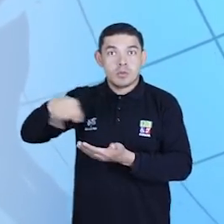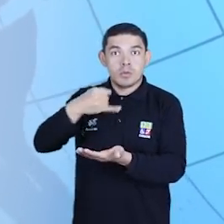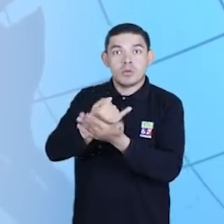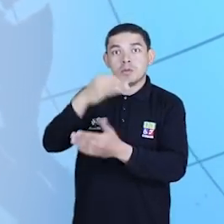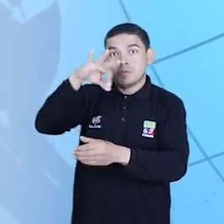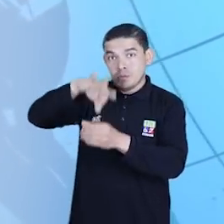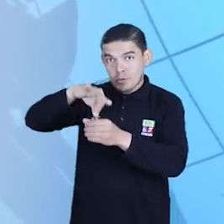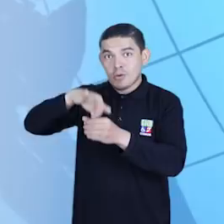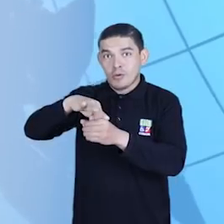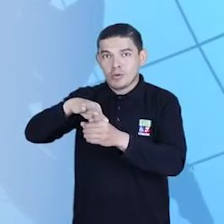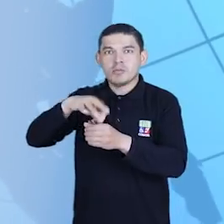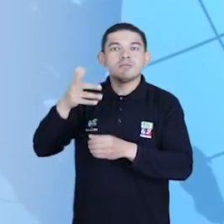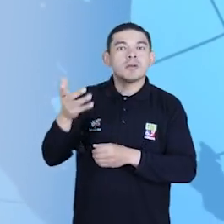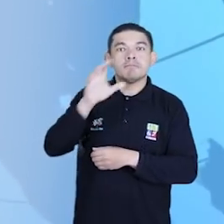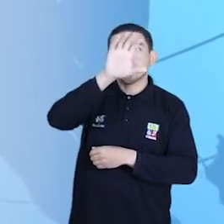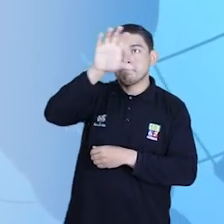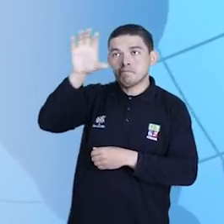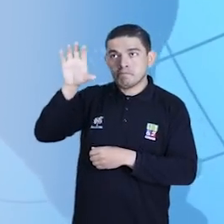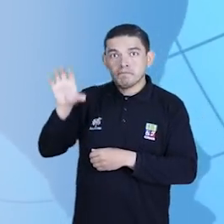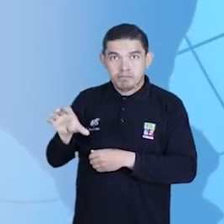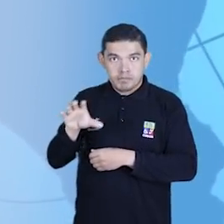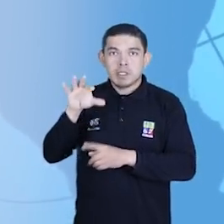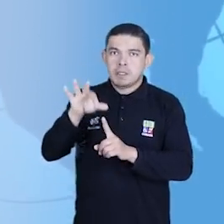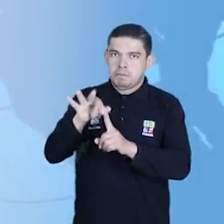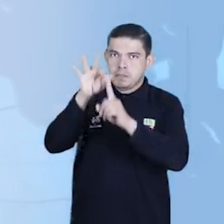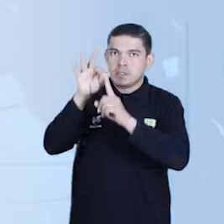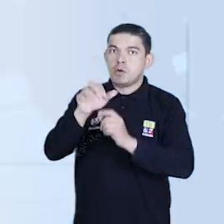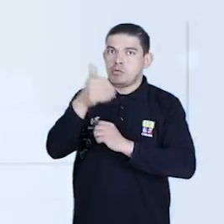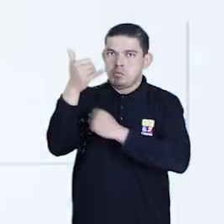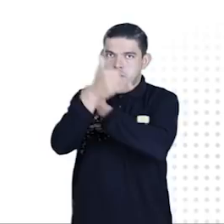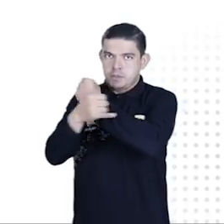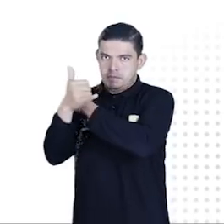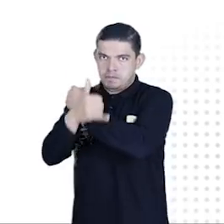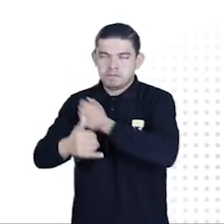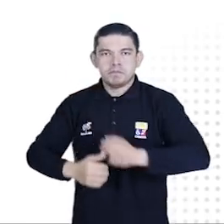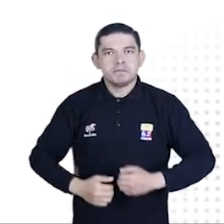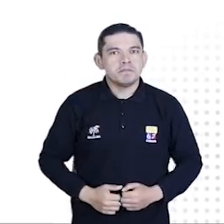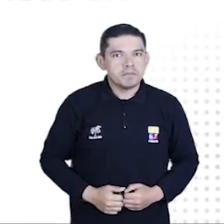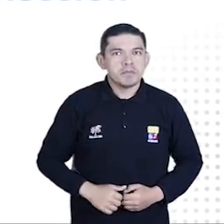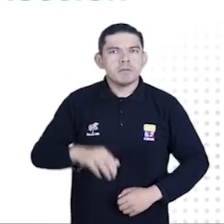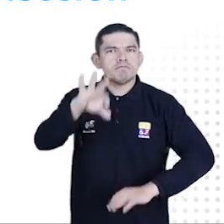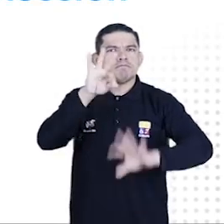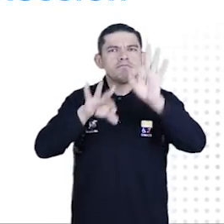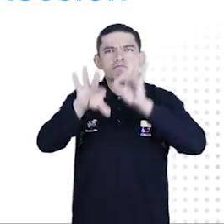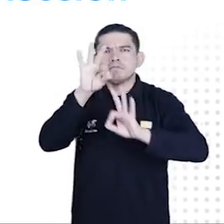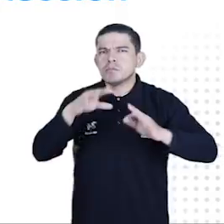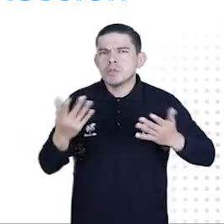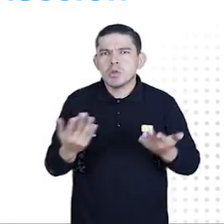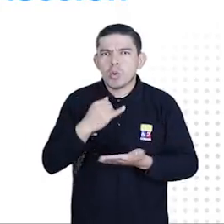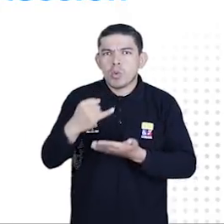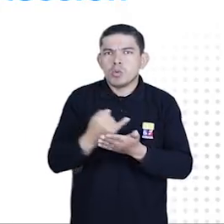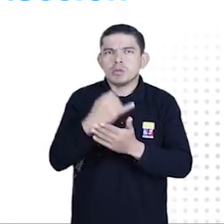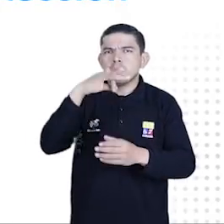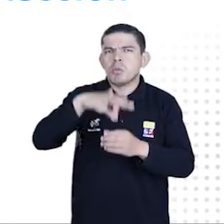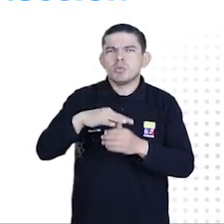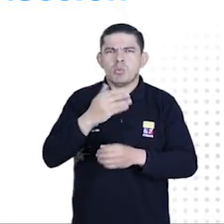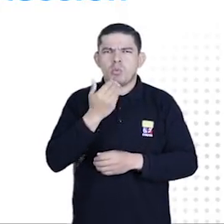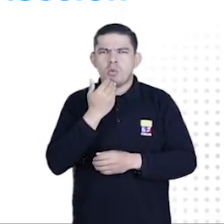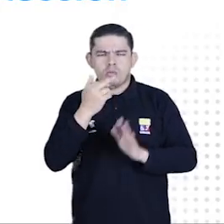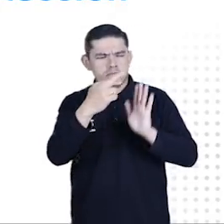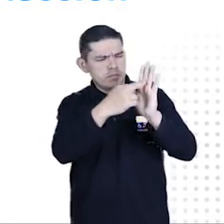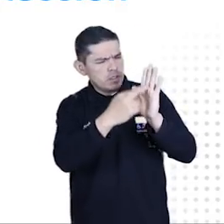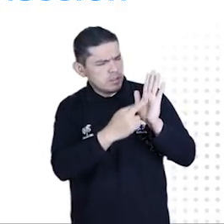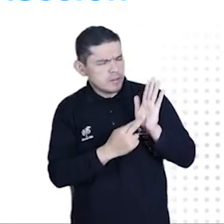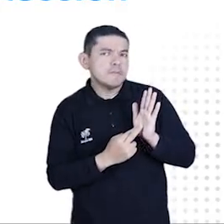receptoras del voto de las tres circunscripciones especiales del exterior. Para la designación de los miembros de las juntas receptoras del voto,